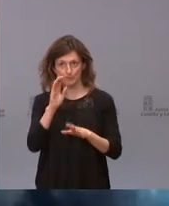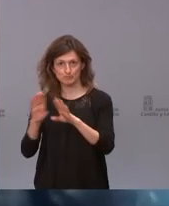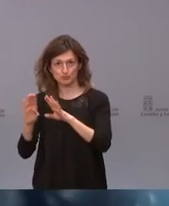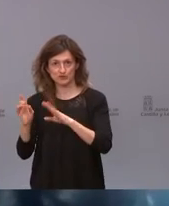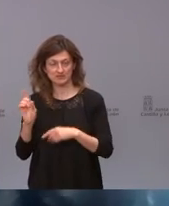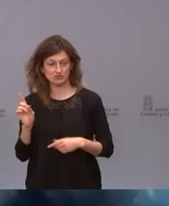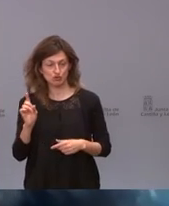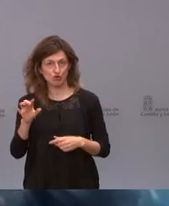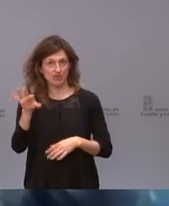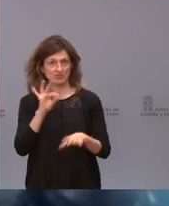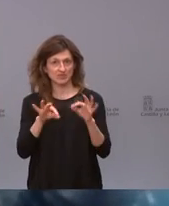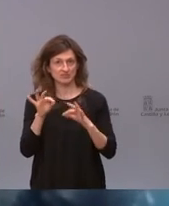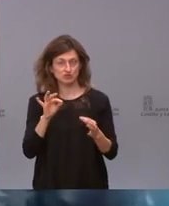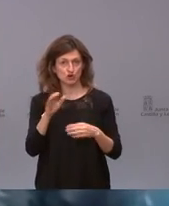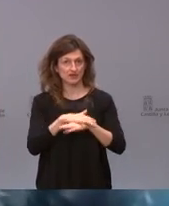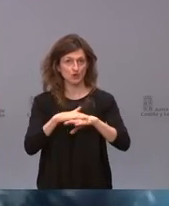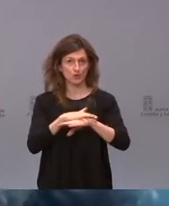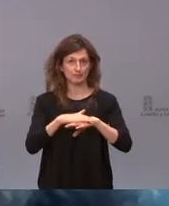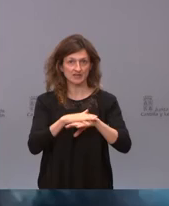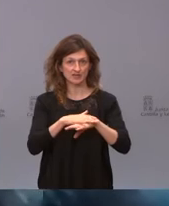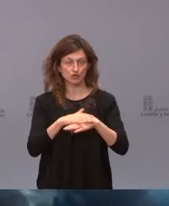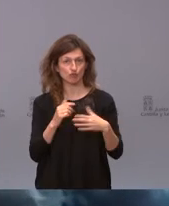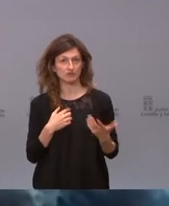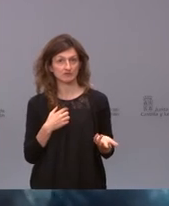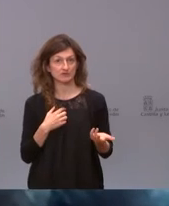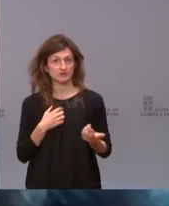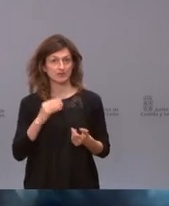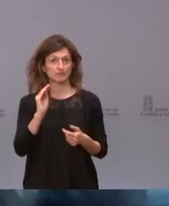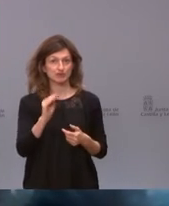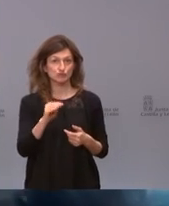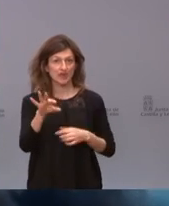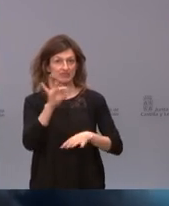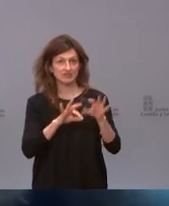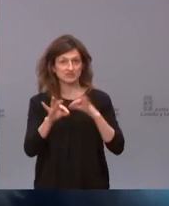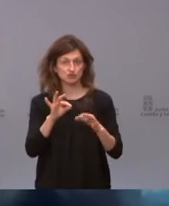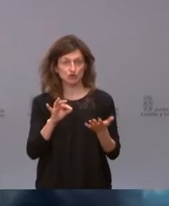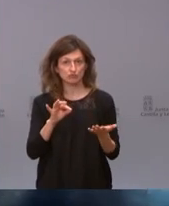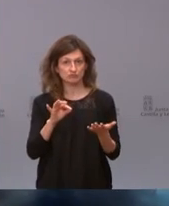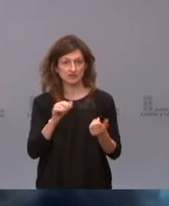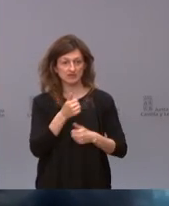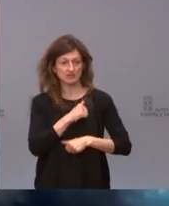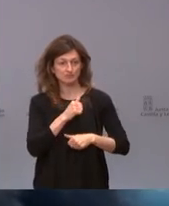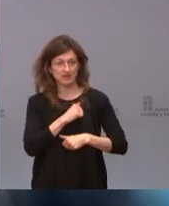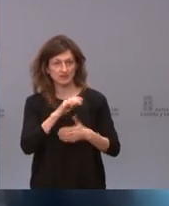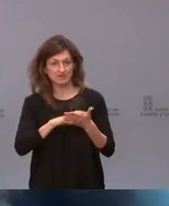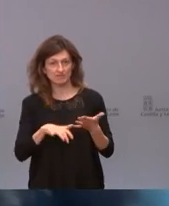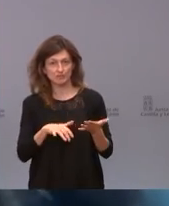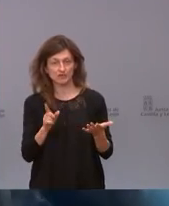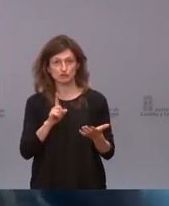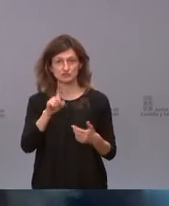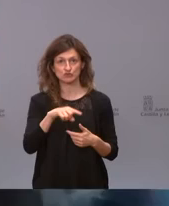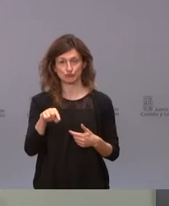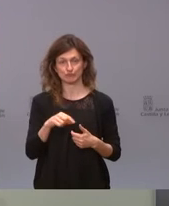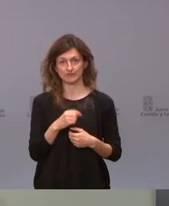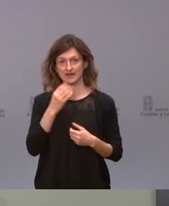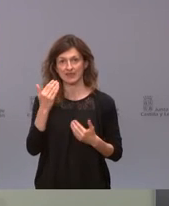y respecto a la decisión o no decisión del gobierno quizá preguntarles si la decisión precisamente no fue esperar a conocer el informe muchas gracias